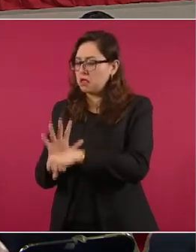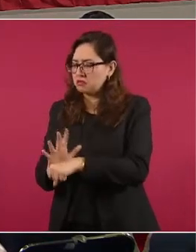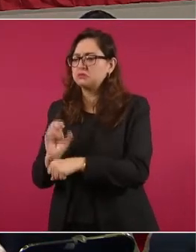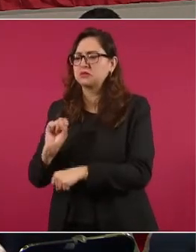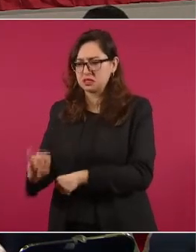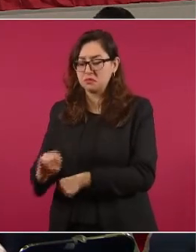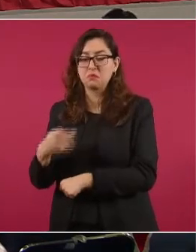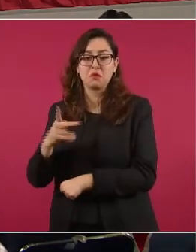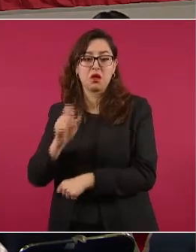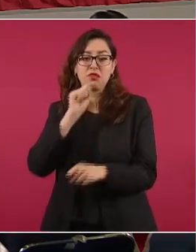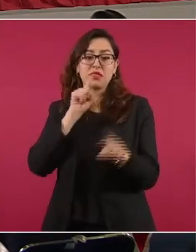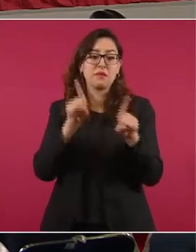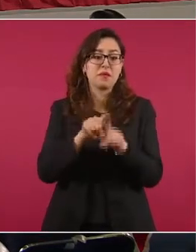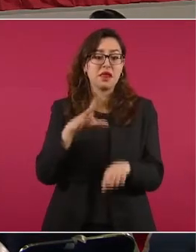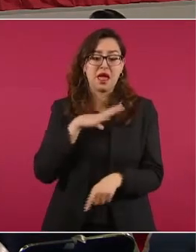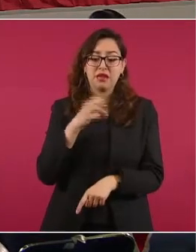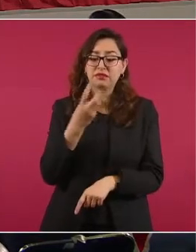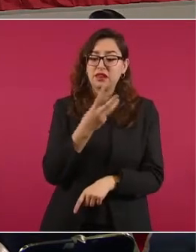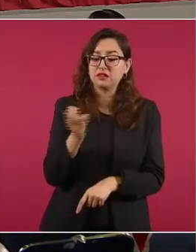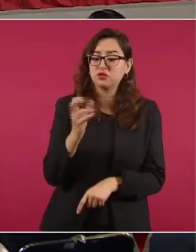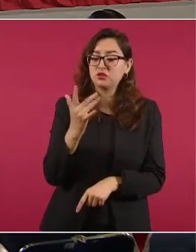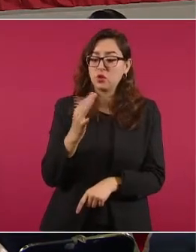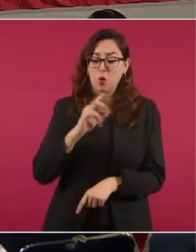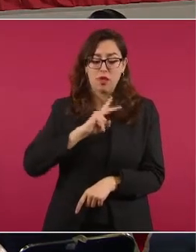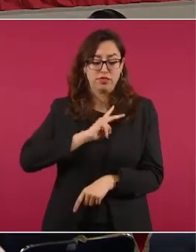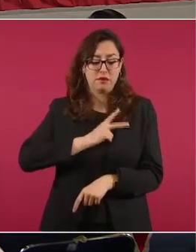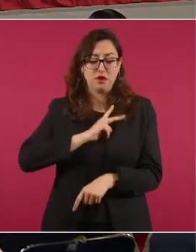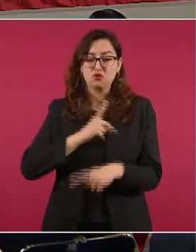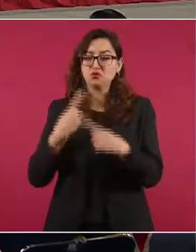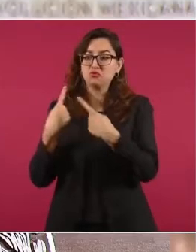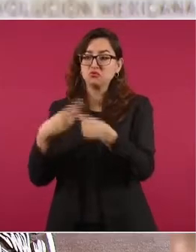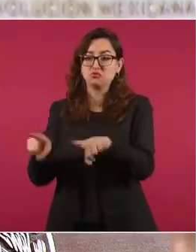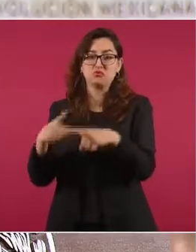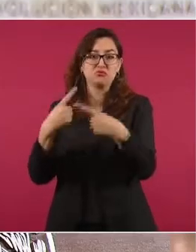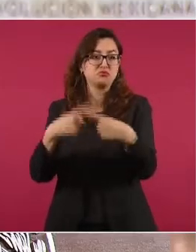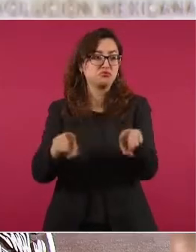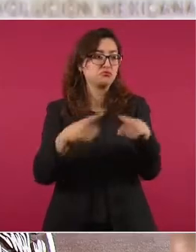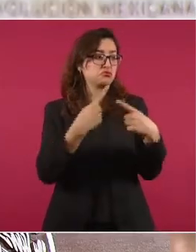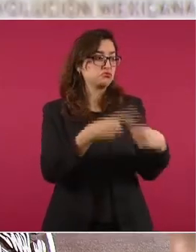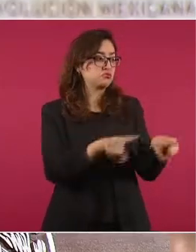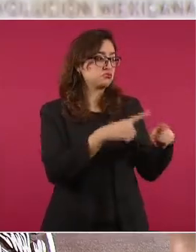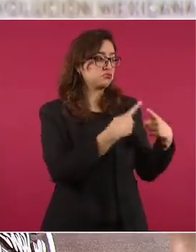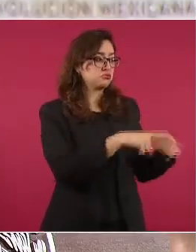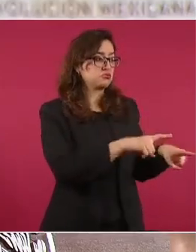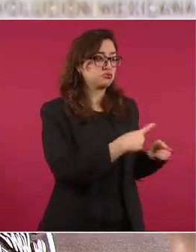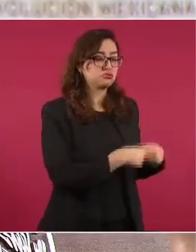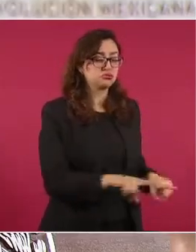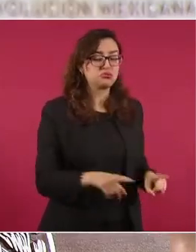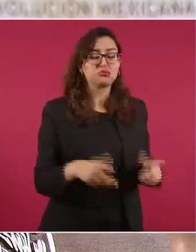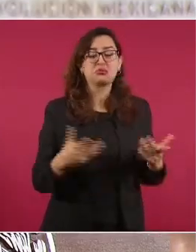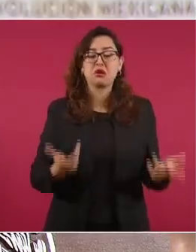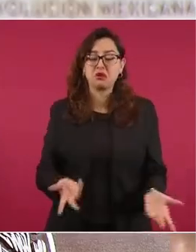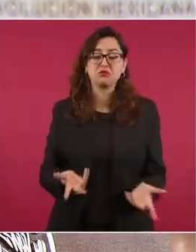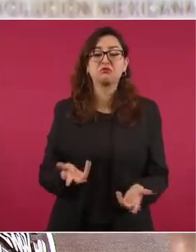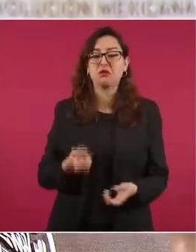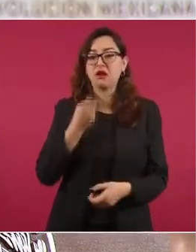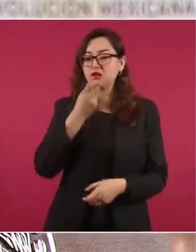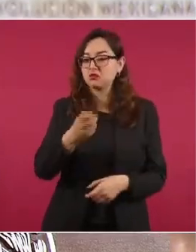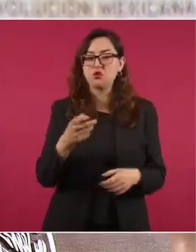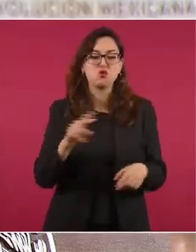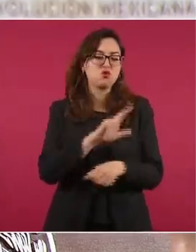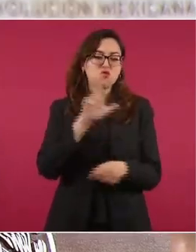Esto es importante tenerlo en cuenta. Si en algún momento hubiera un recrudecimiento de COVID en México, por supuesto que lo comunicaríamos y lo